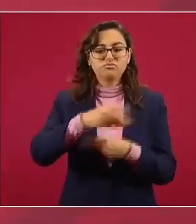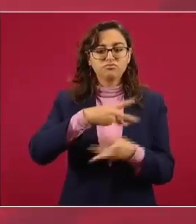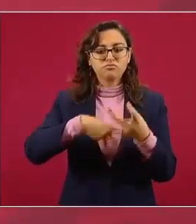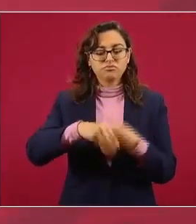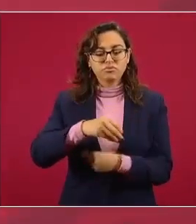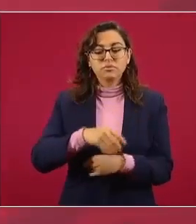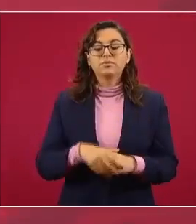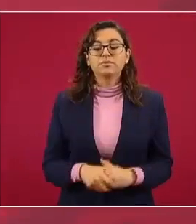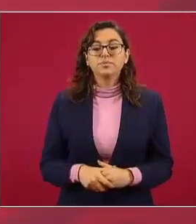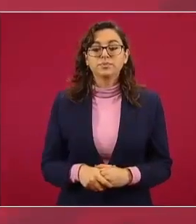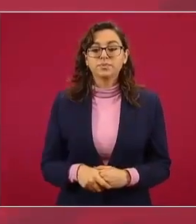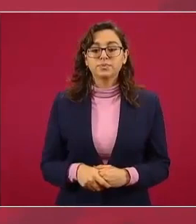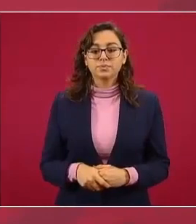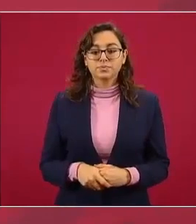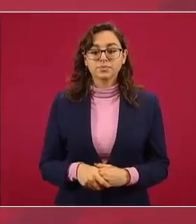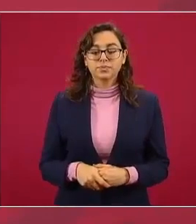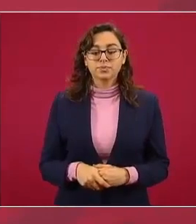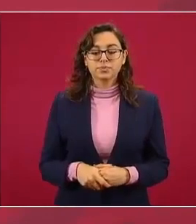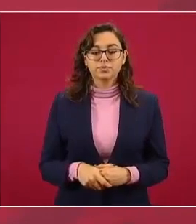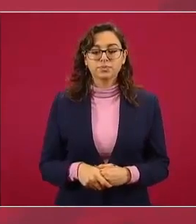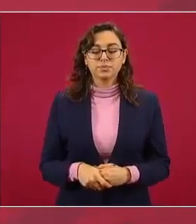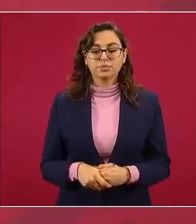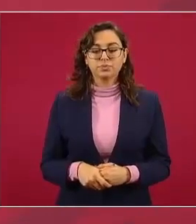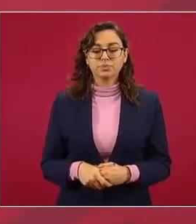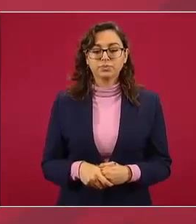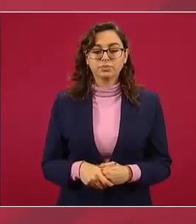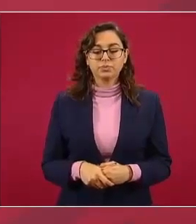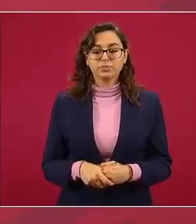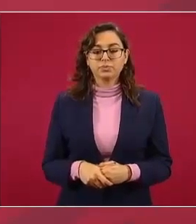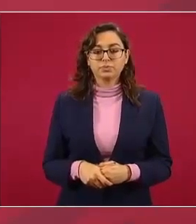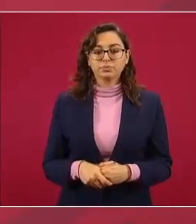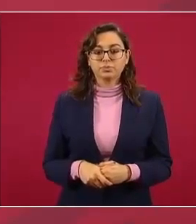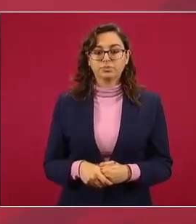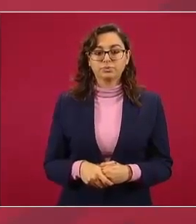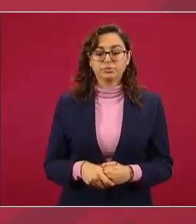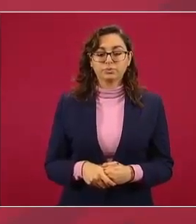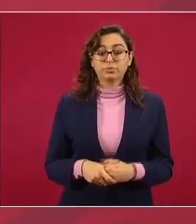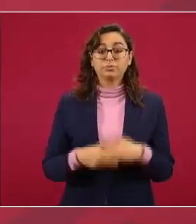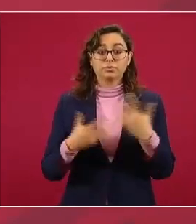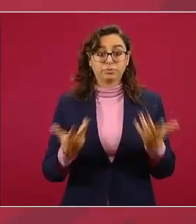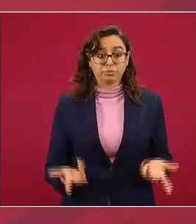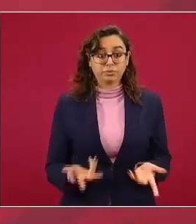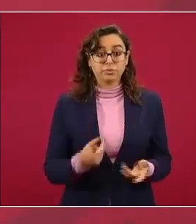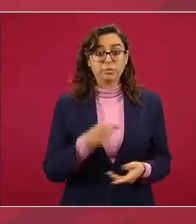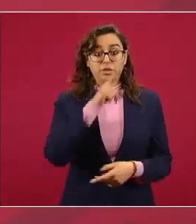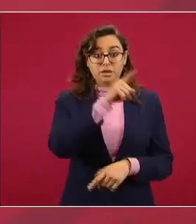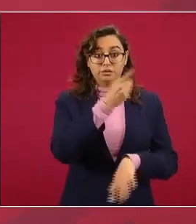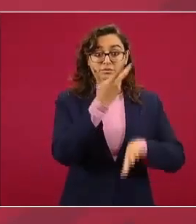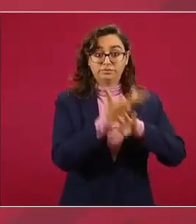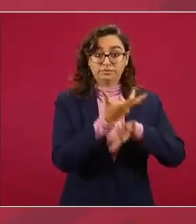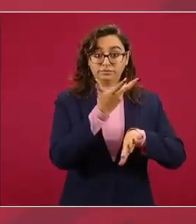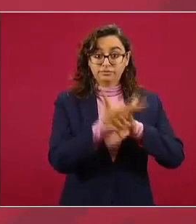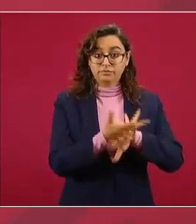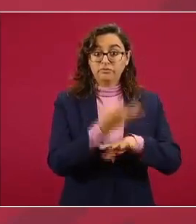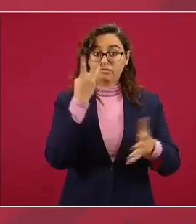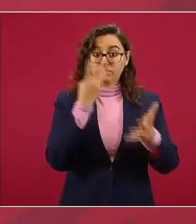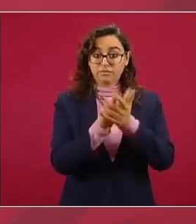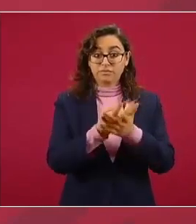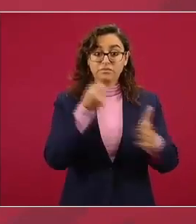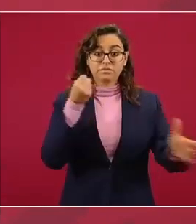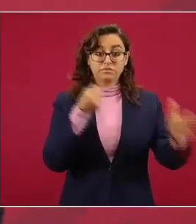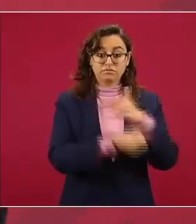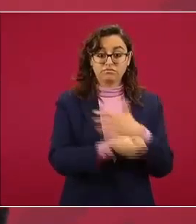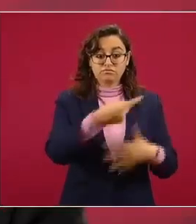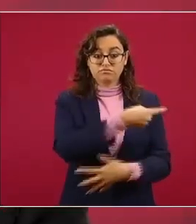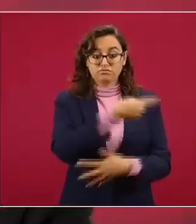una vez que se tuvo noticias sobre la detención y los cargos imputados por autoridades estadounidenses al general